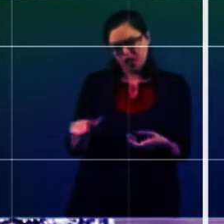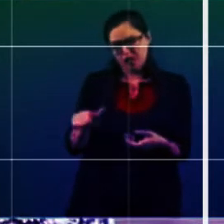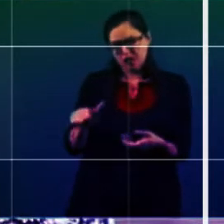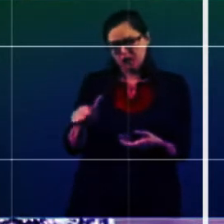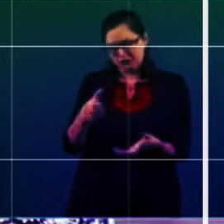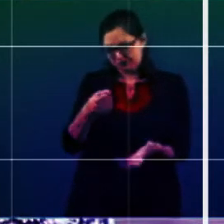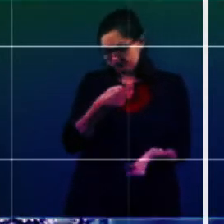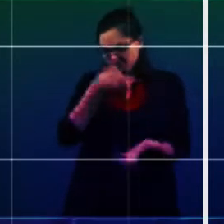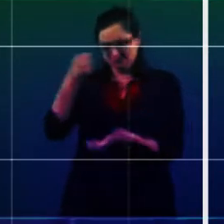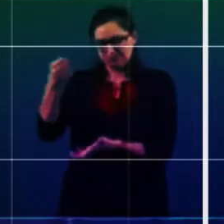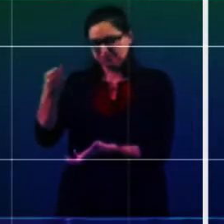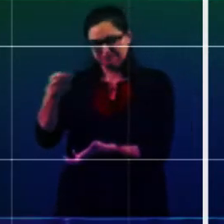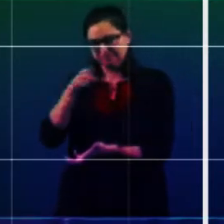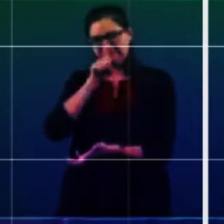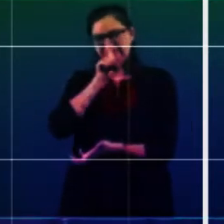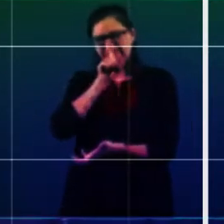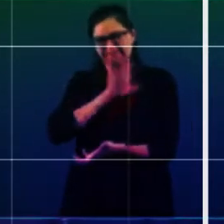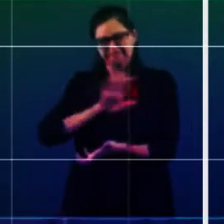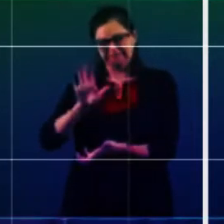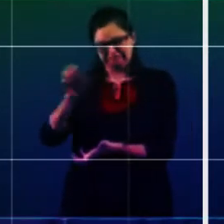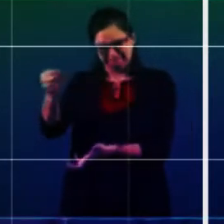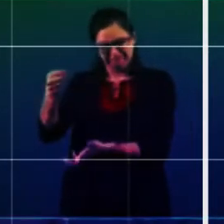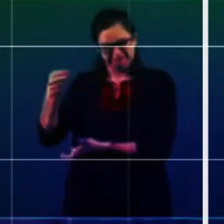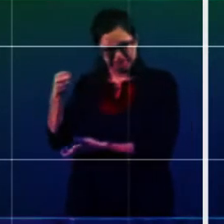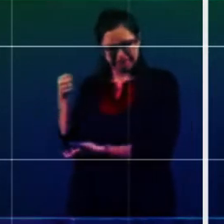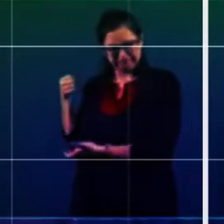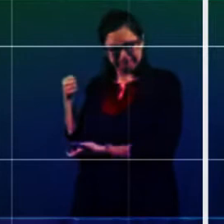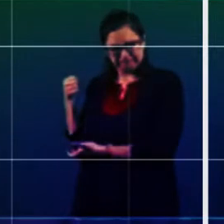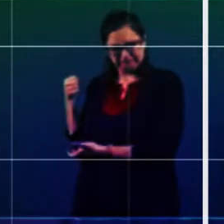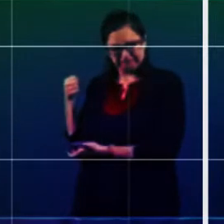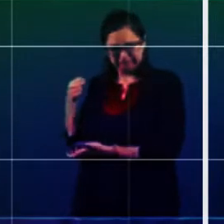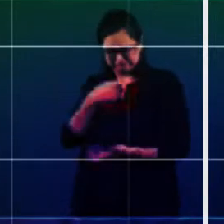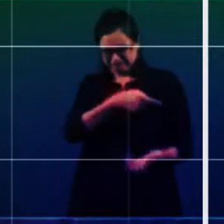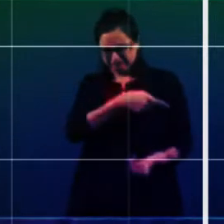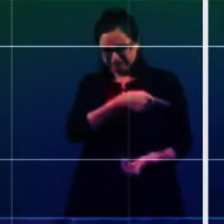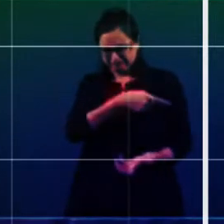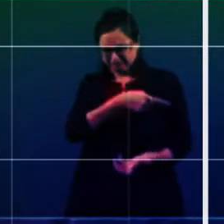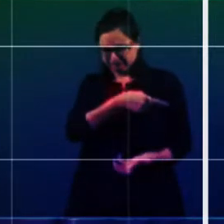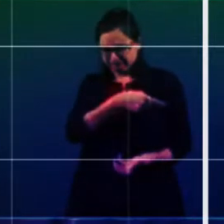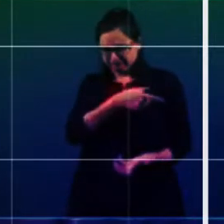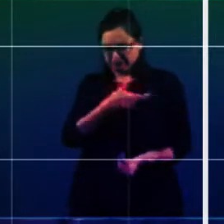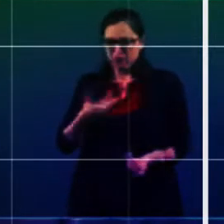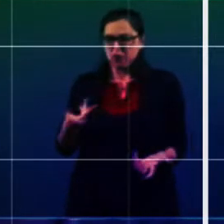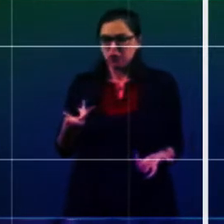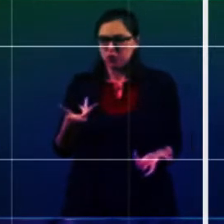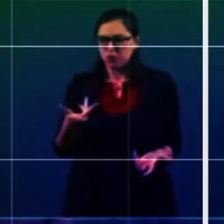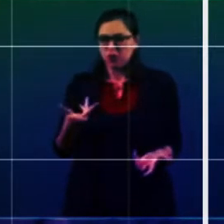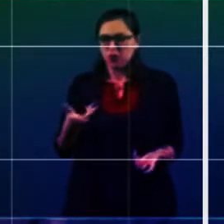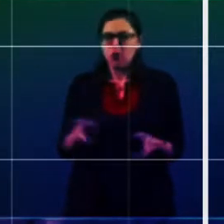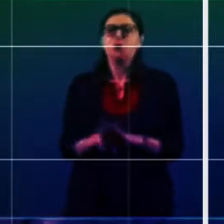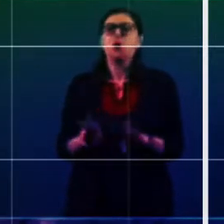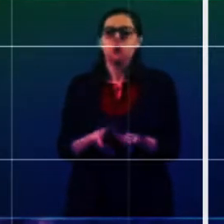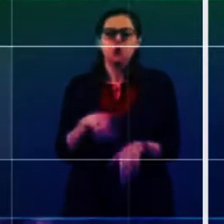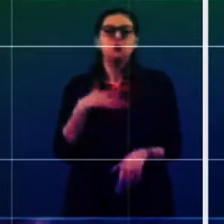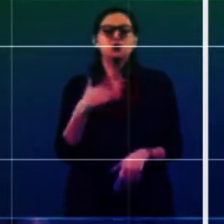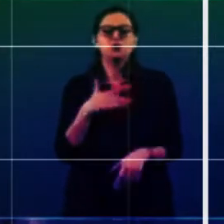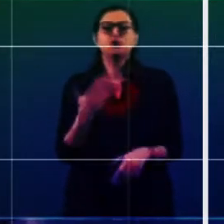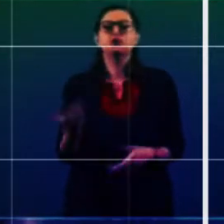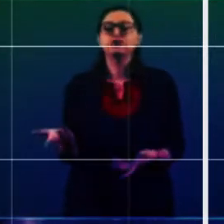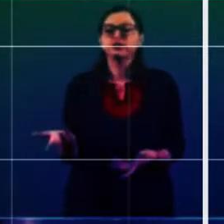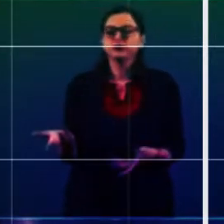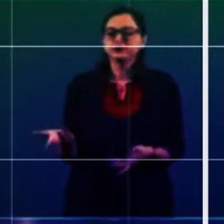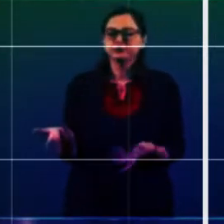dinero, mejor se sigue usando para